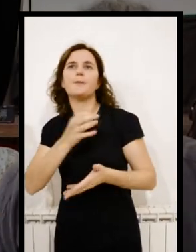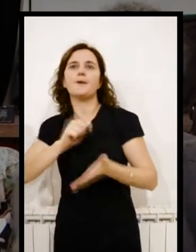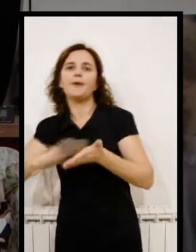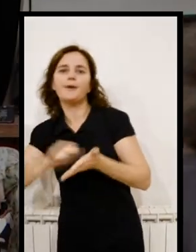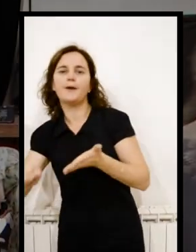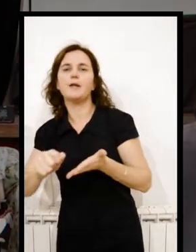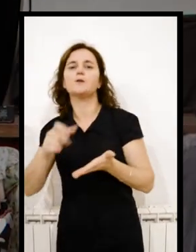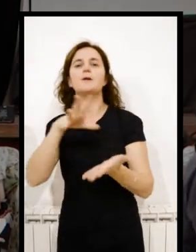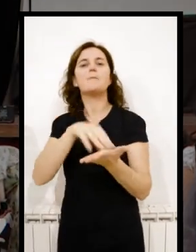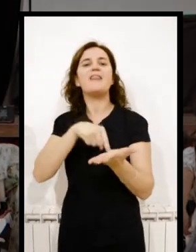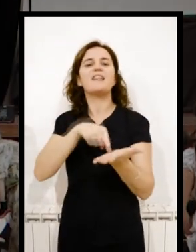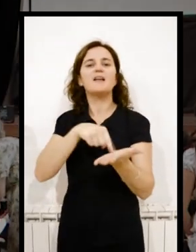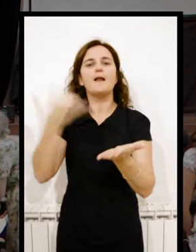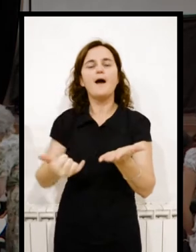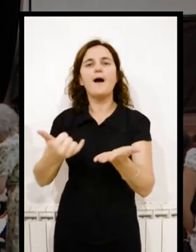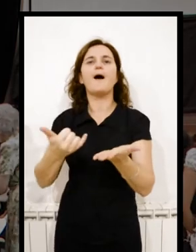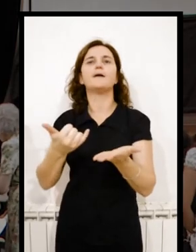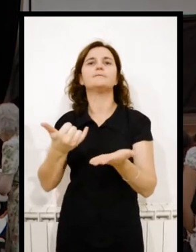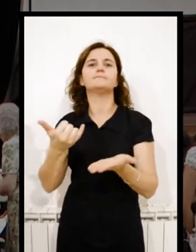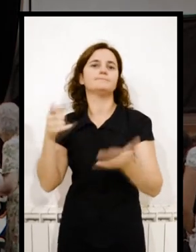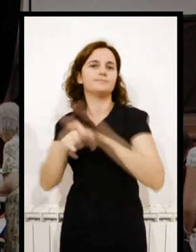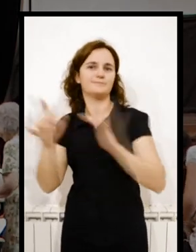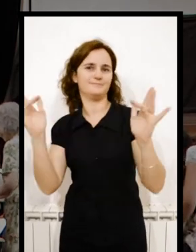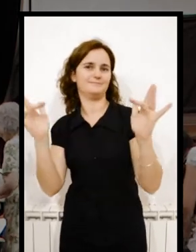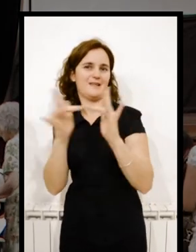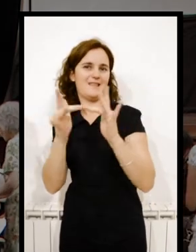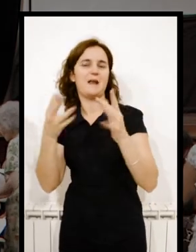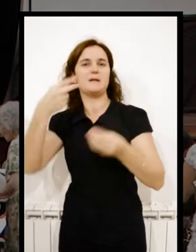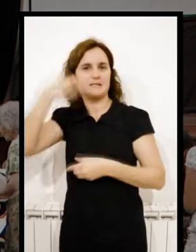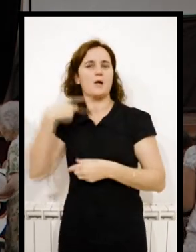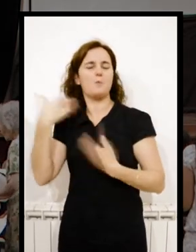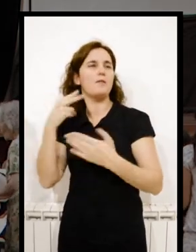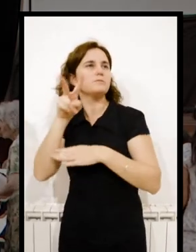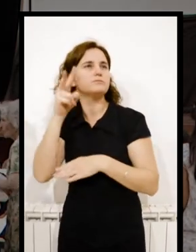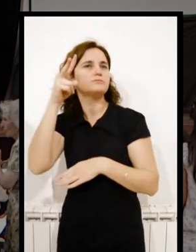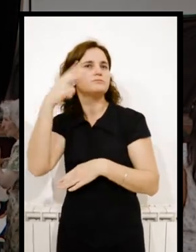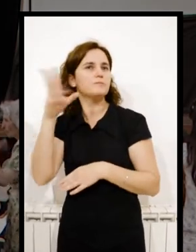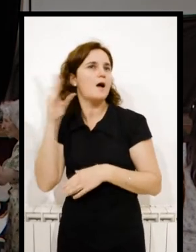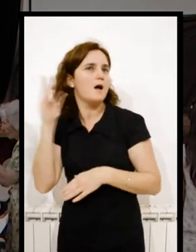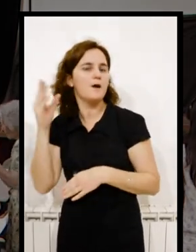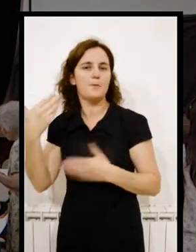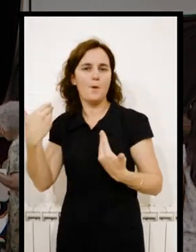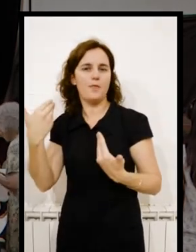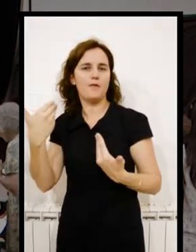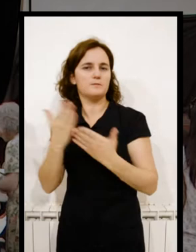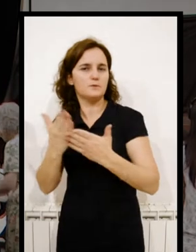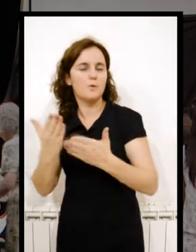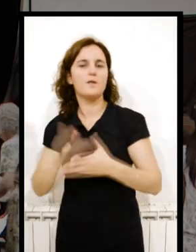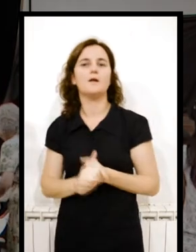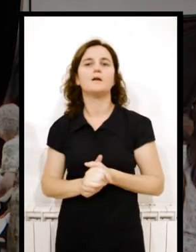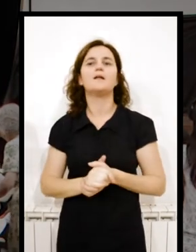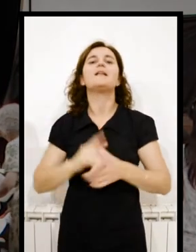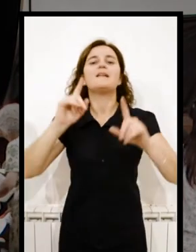de señas o escrito, si los materiales están en soporte digital para que, digamos, las personas ciegas puedan acceder a través de programas